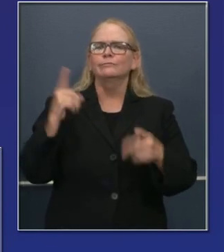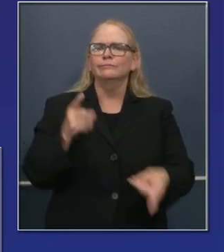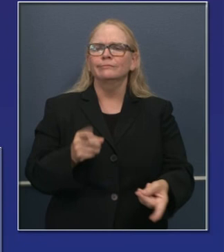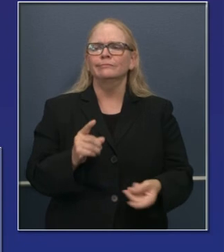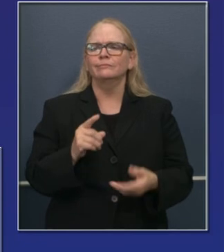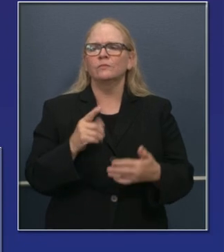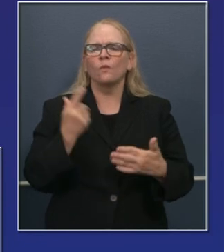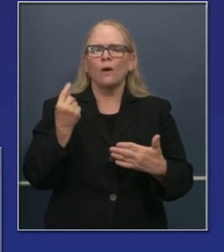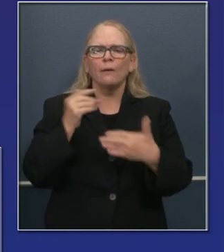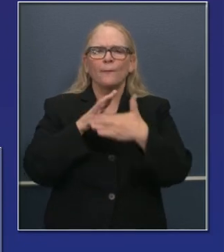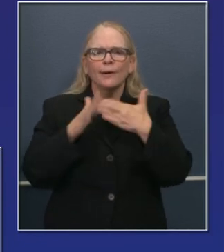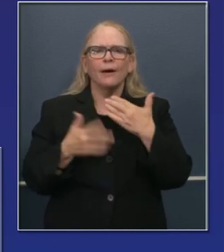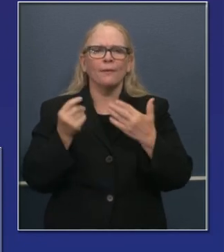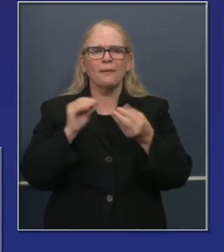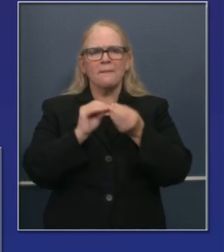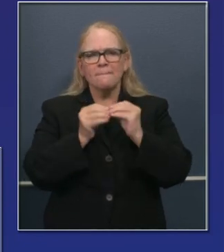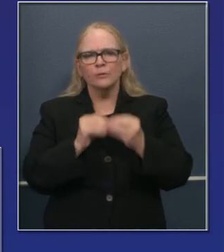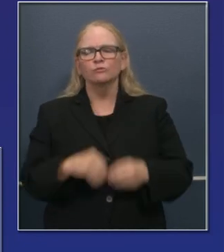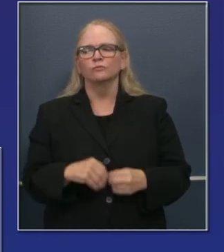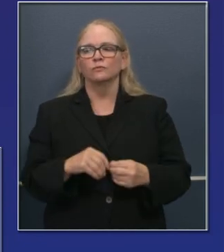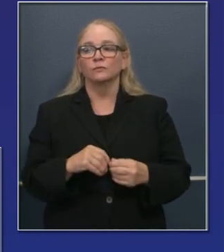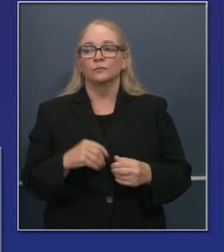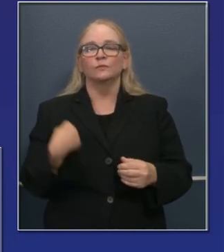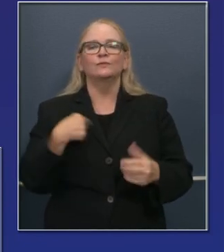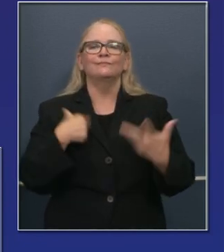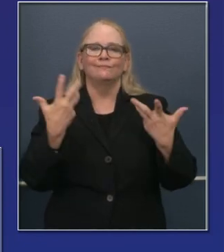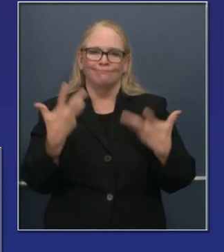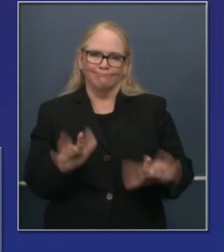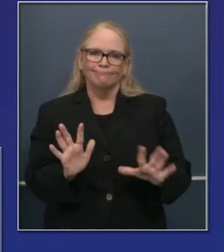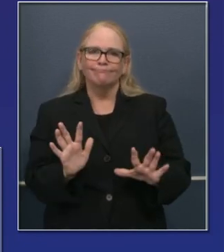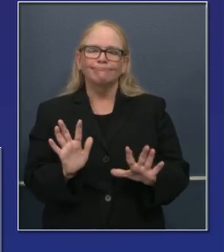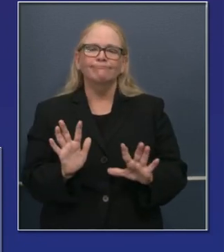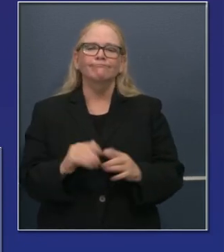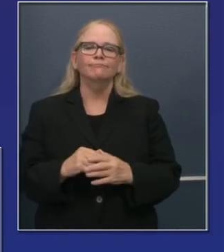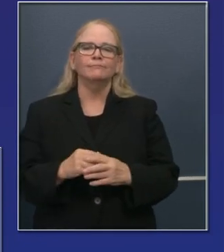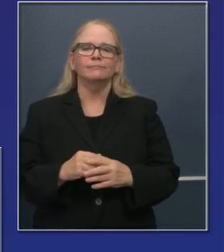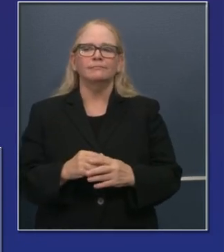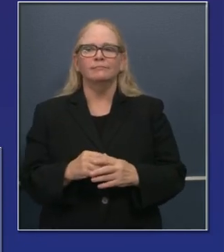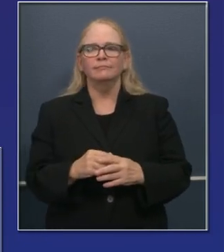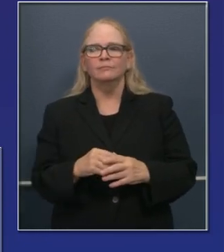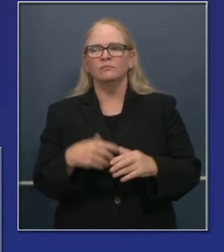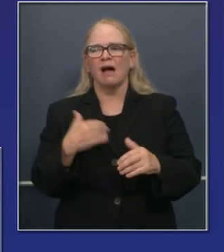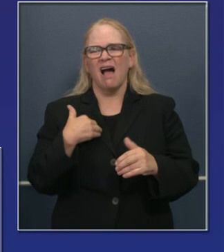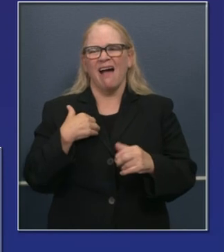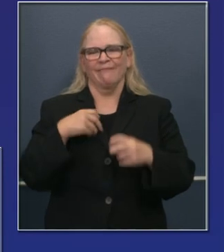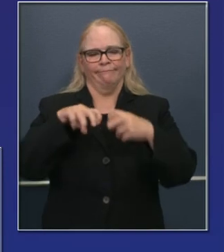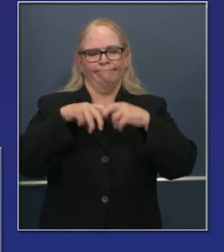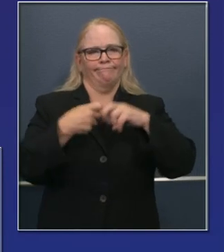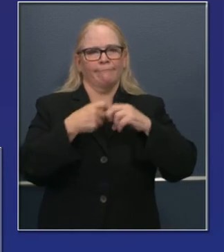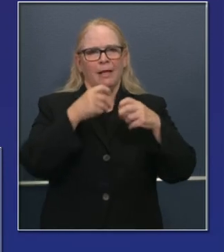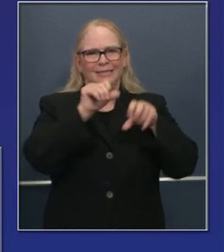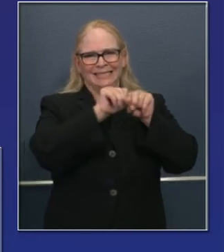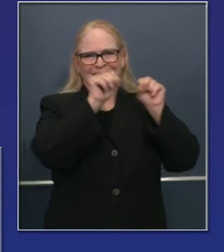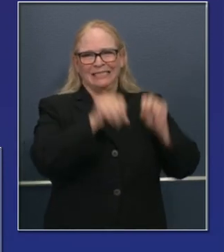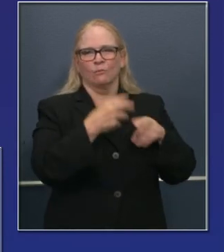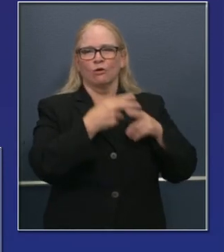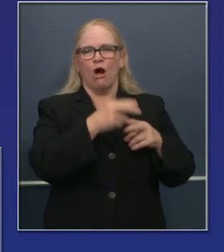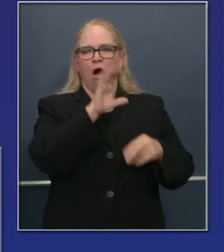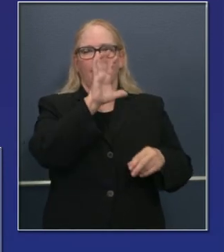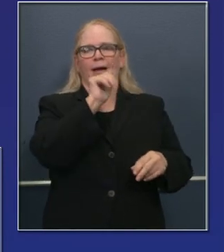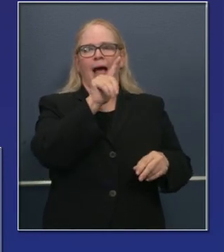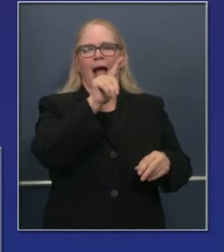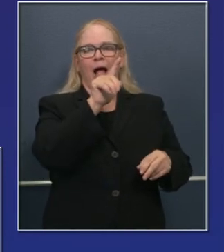que hemos tenido algunos problemas en lo que llamamos nuestro sistema CalReady.